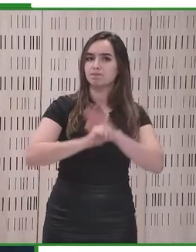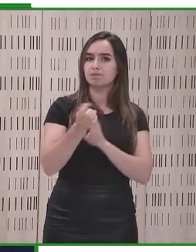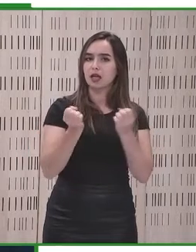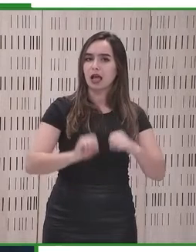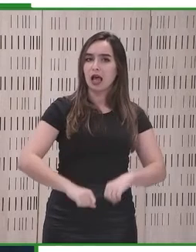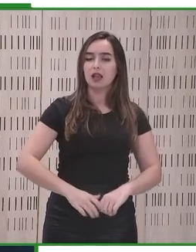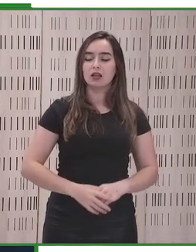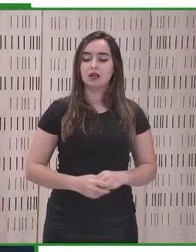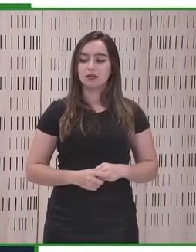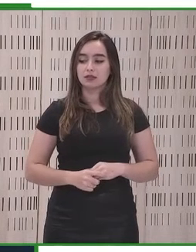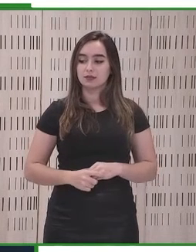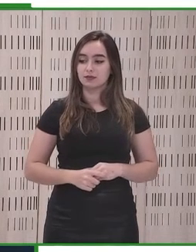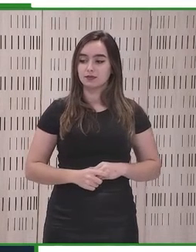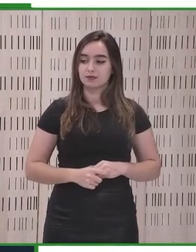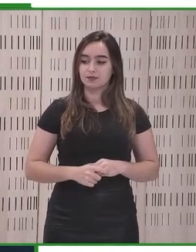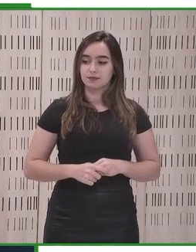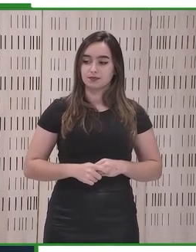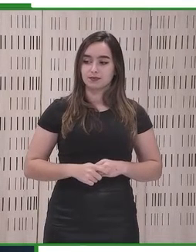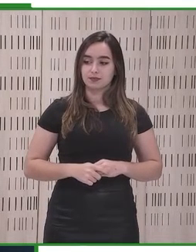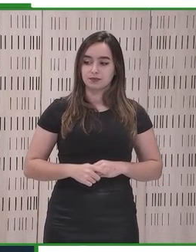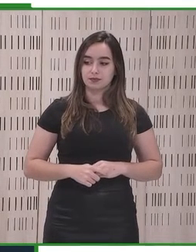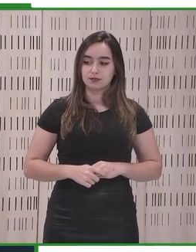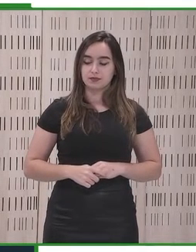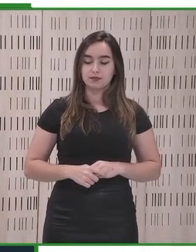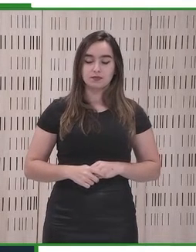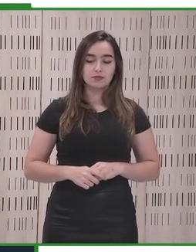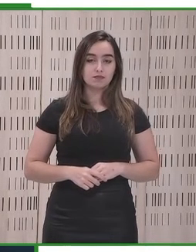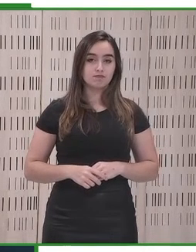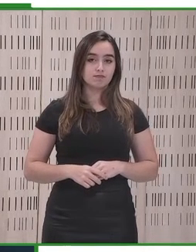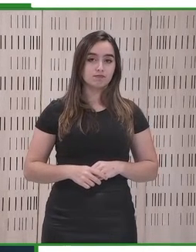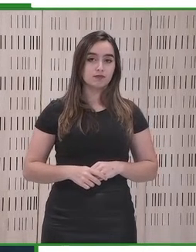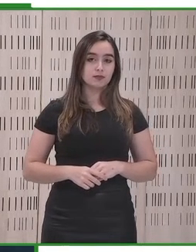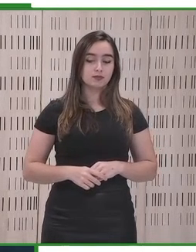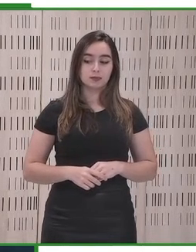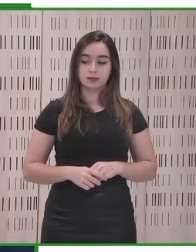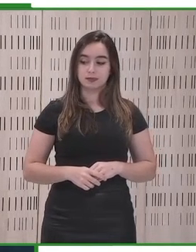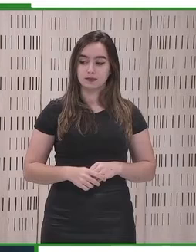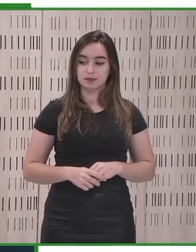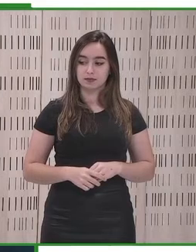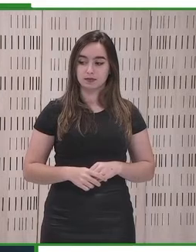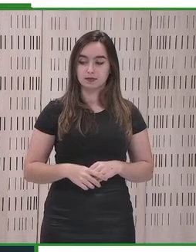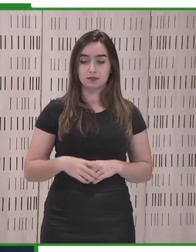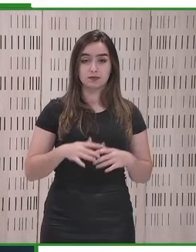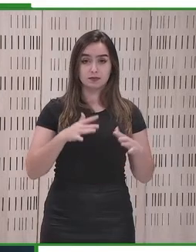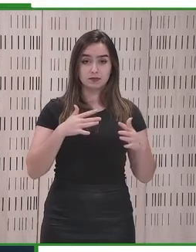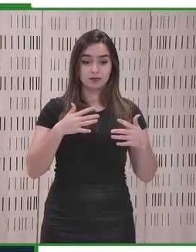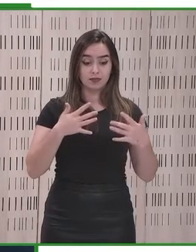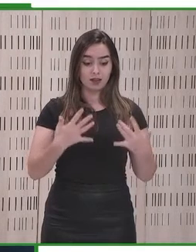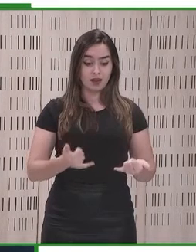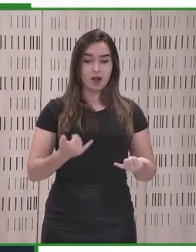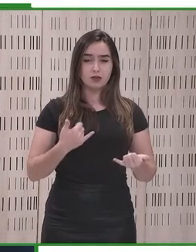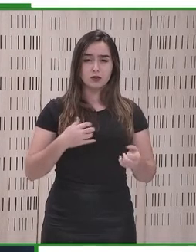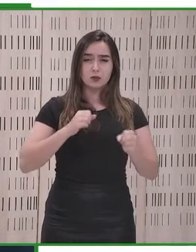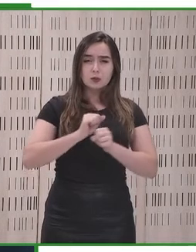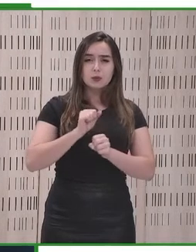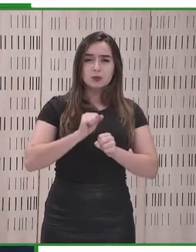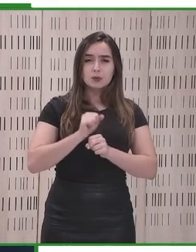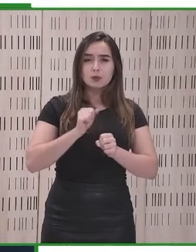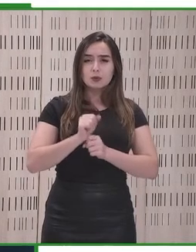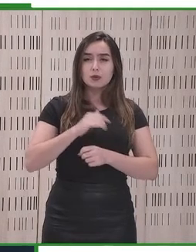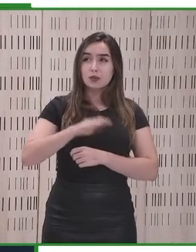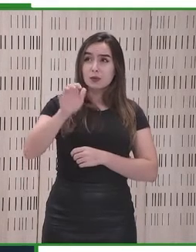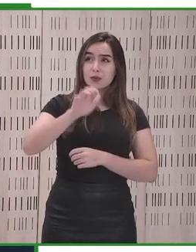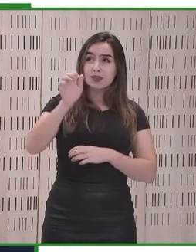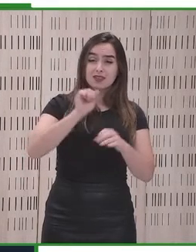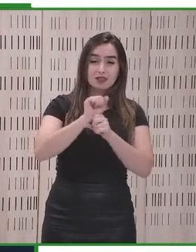trabajos destacados en favor de la accesibilidad. Finalizaré diciendo que los esfuerzos